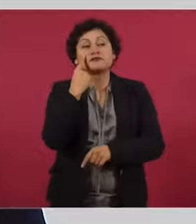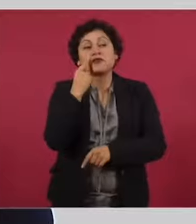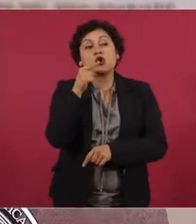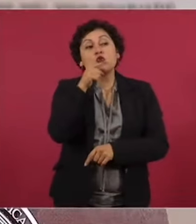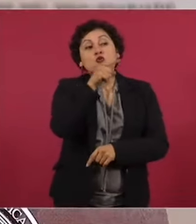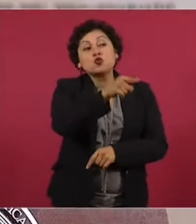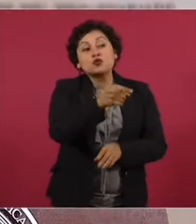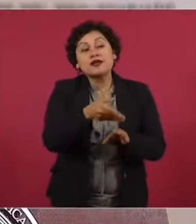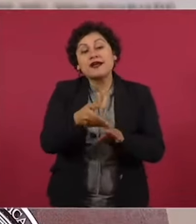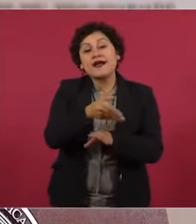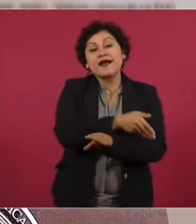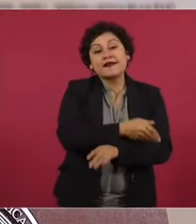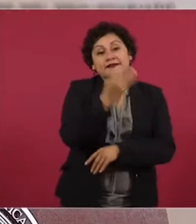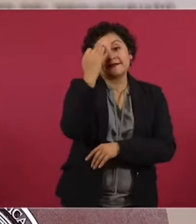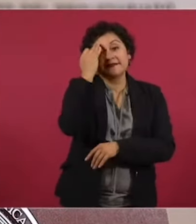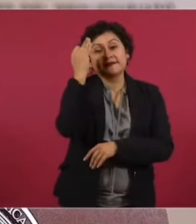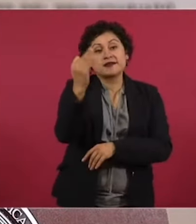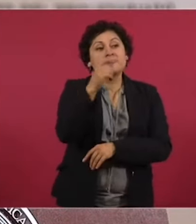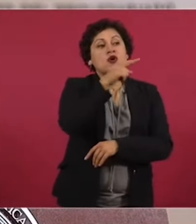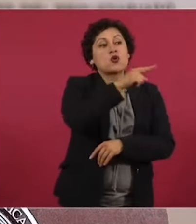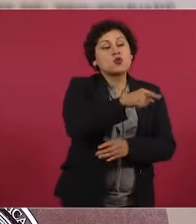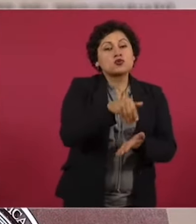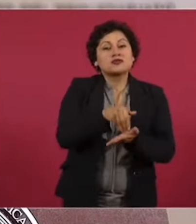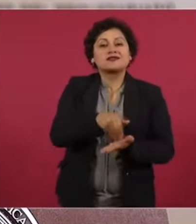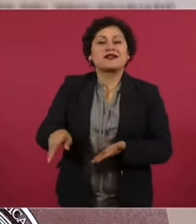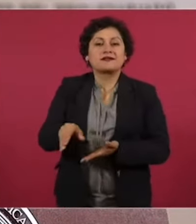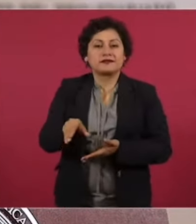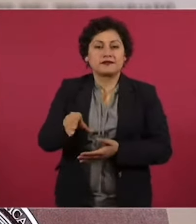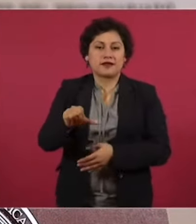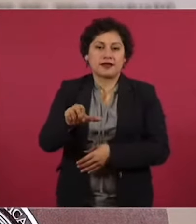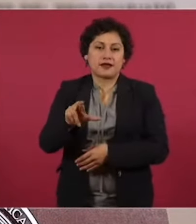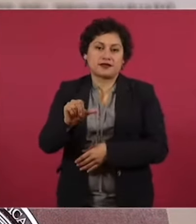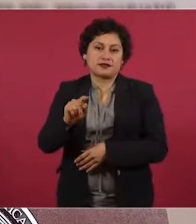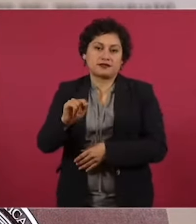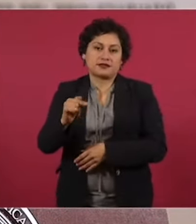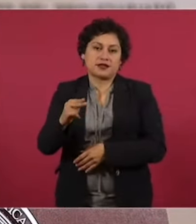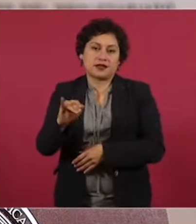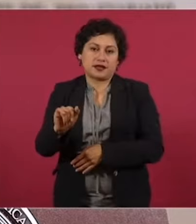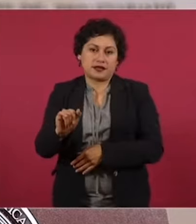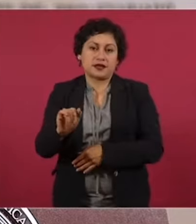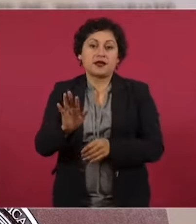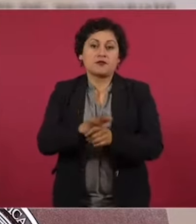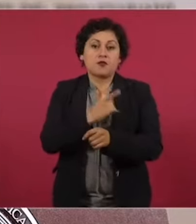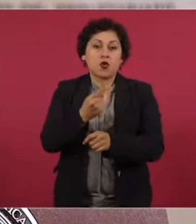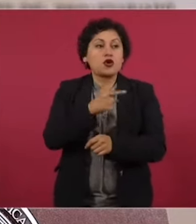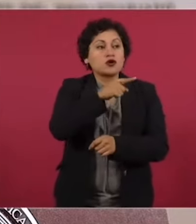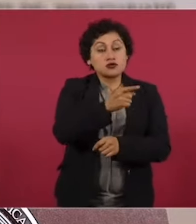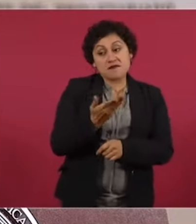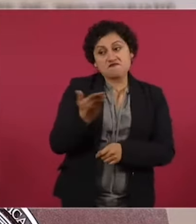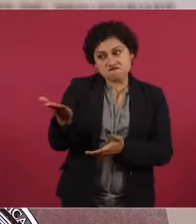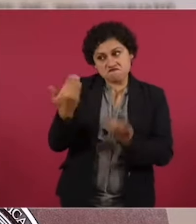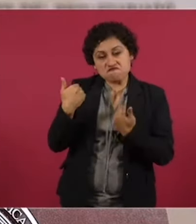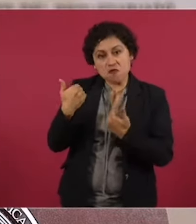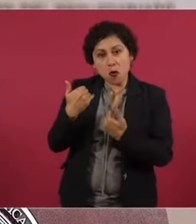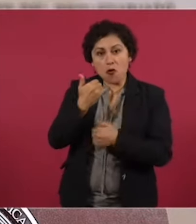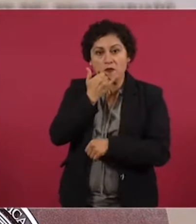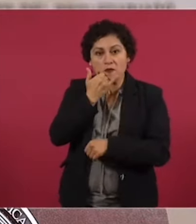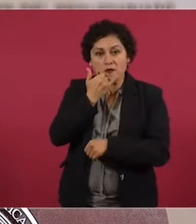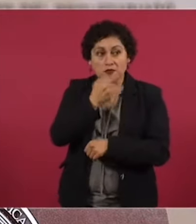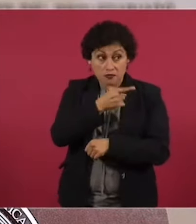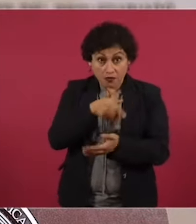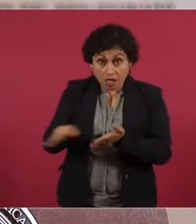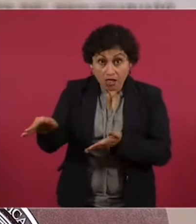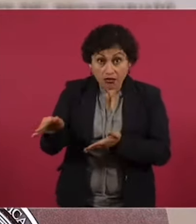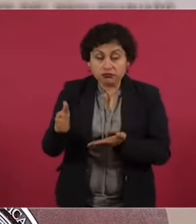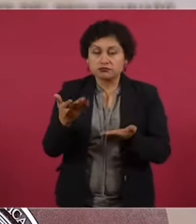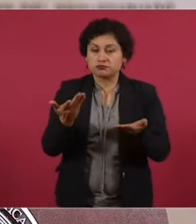la salida de Carmen Aristegui de la radio porque no quiso ofrecerle una disculpa. También, señor, usted